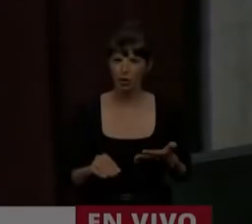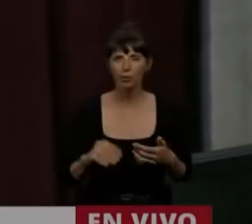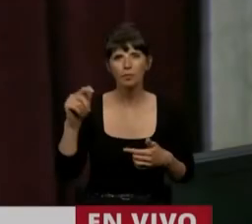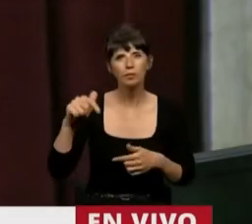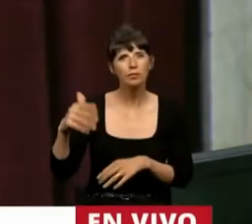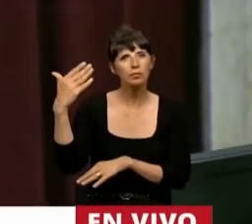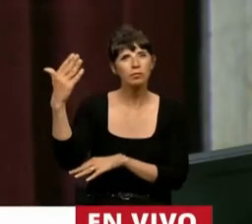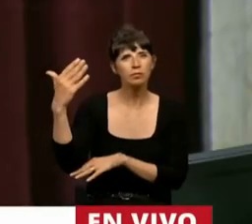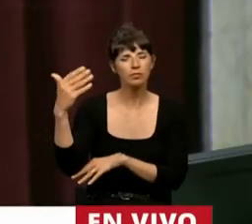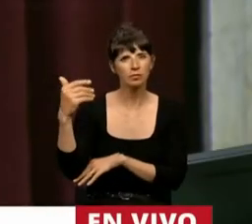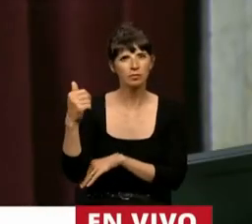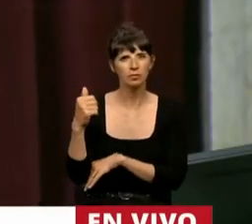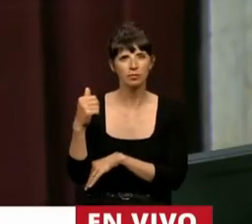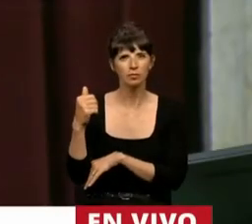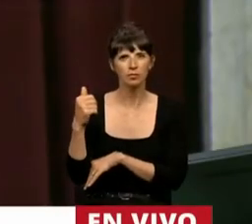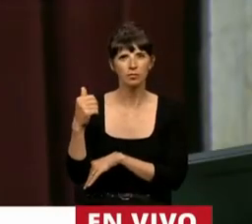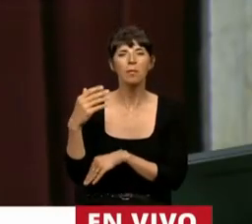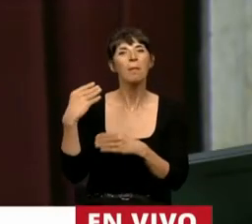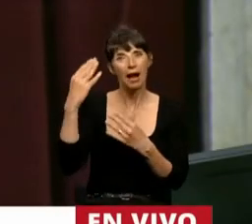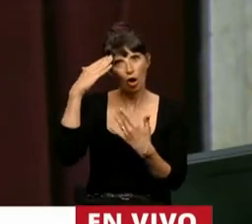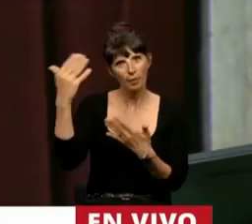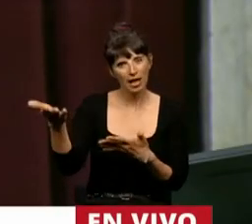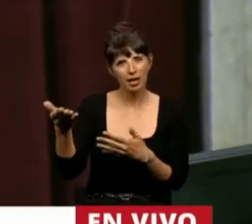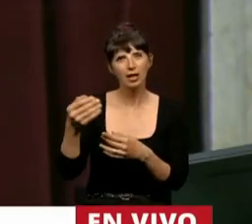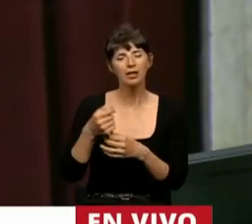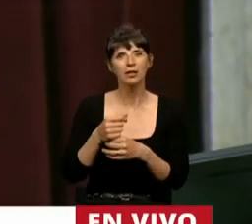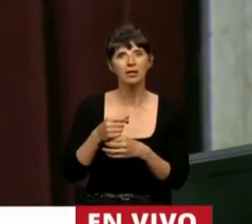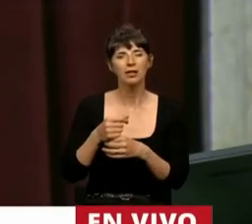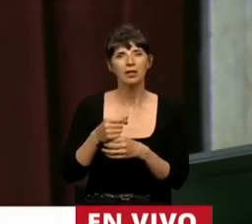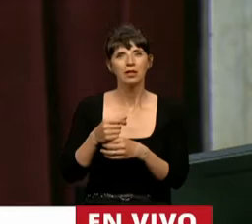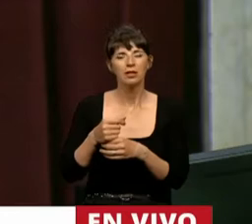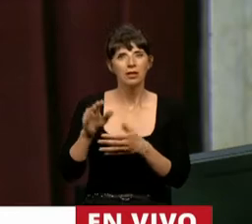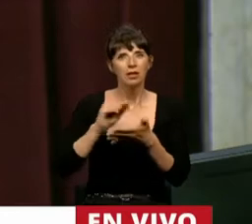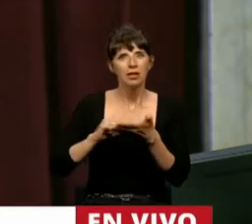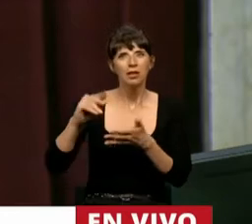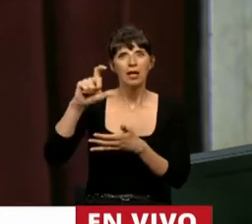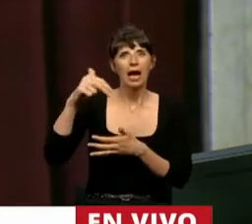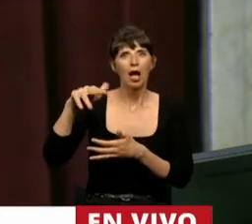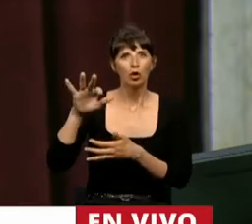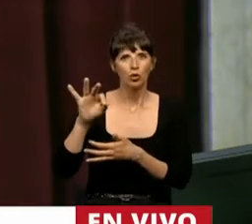Tiene la palabra para adherir al homenaje el diputado José Cano.